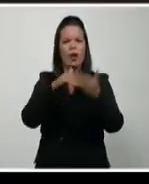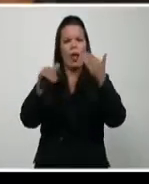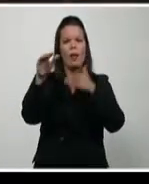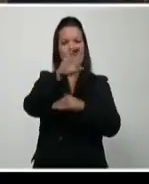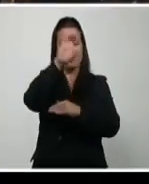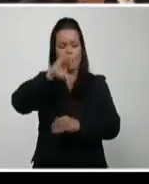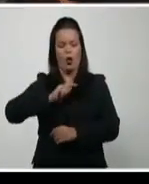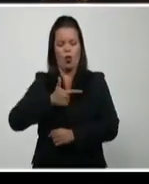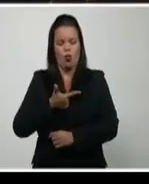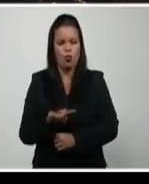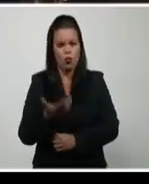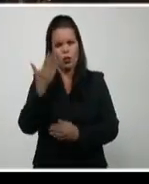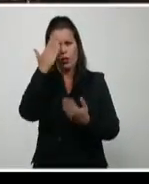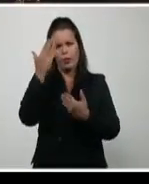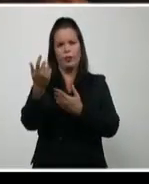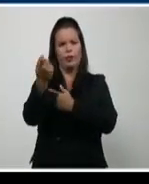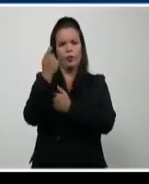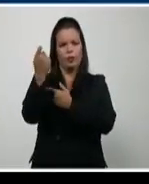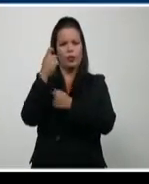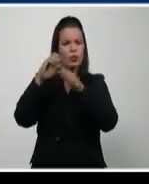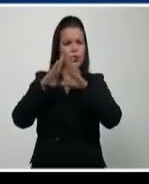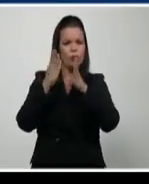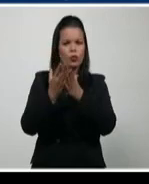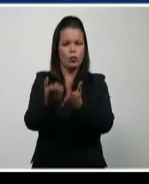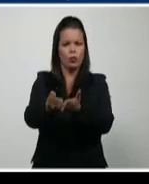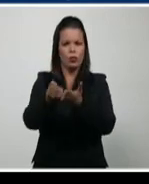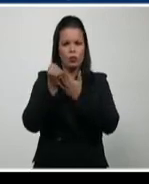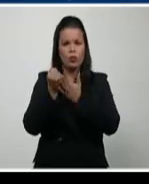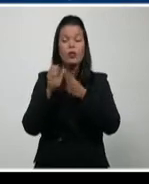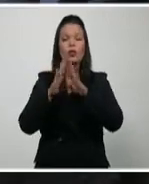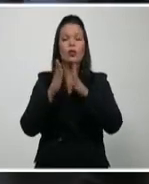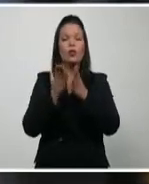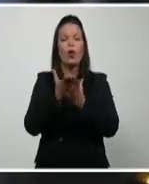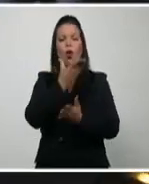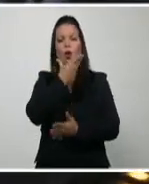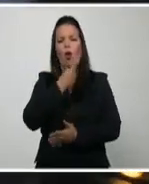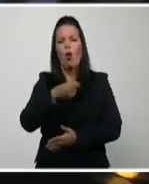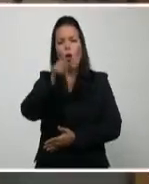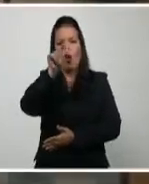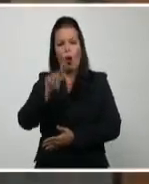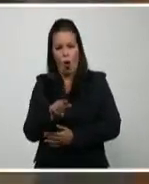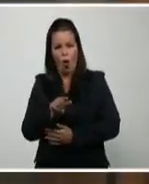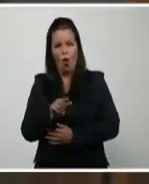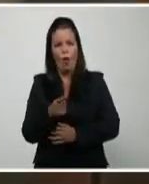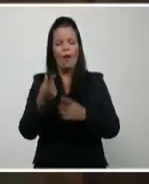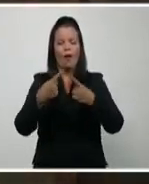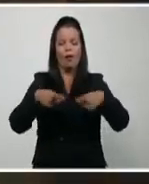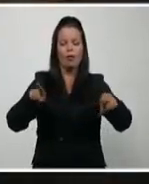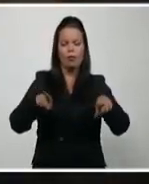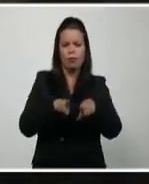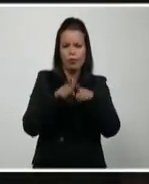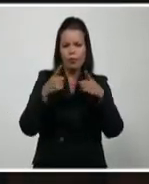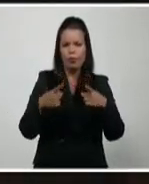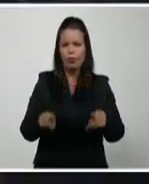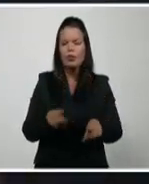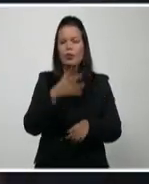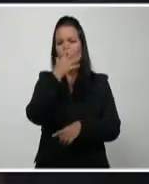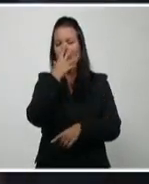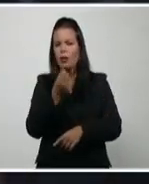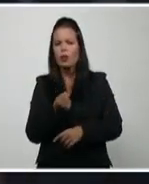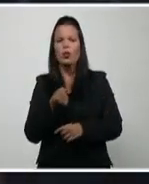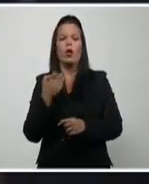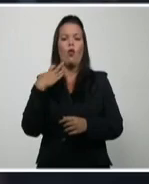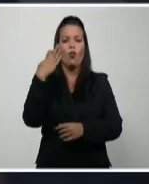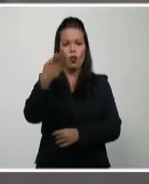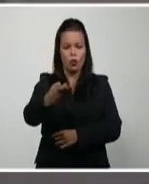Artística y el empeño y argumento sólido de jóvenes músicos cubanos, la enseñanza de este arte contará ya con